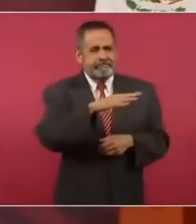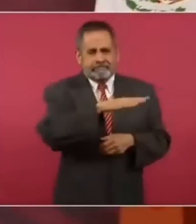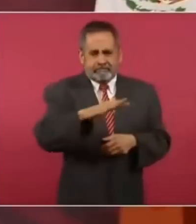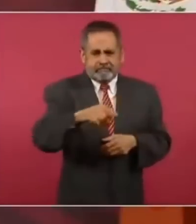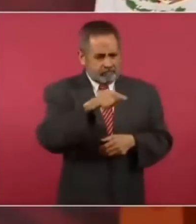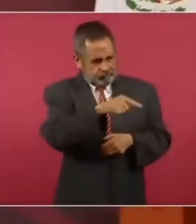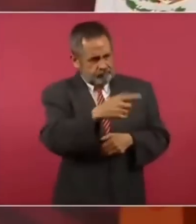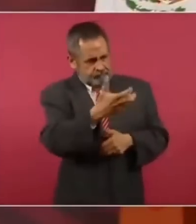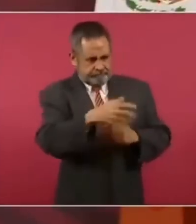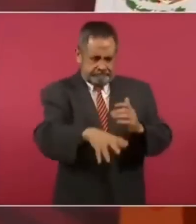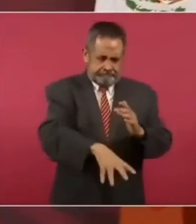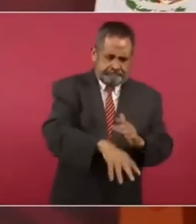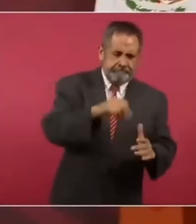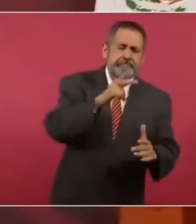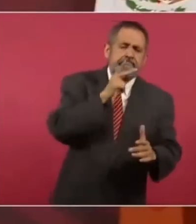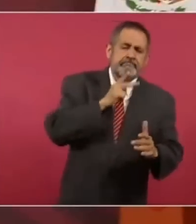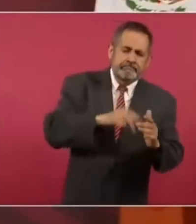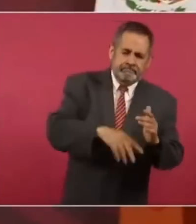petróleo